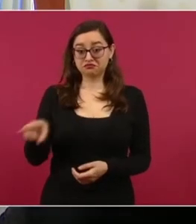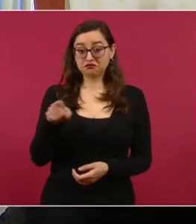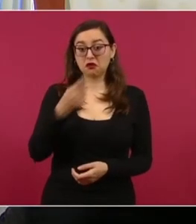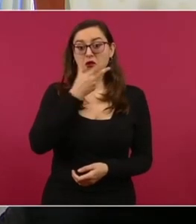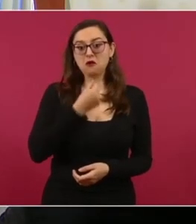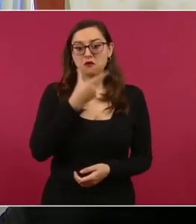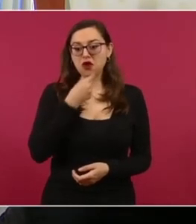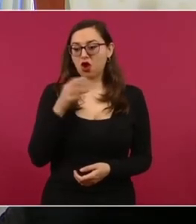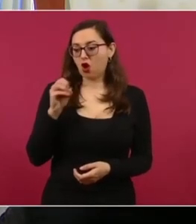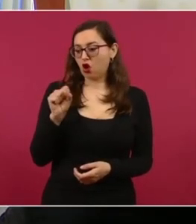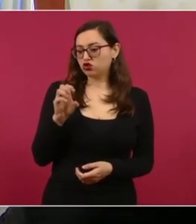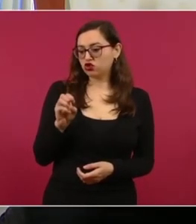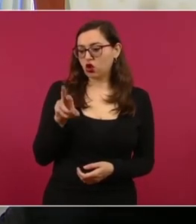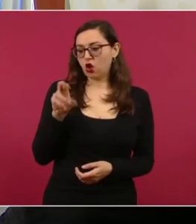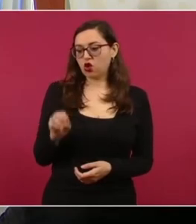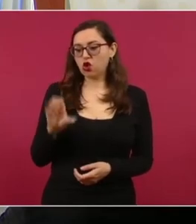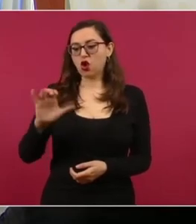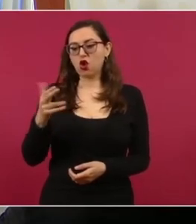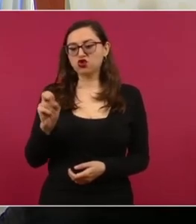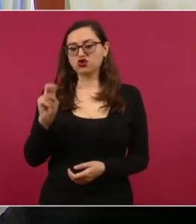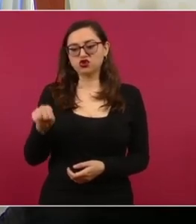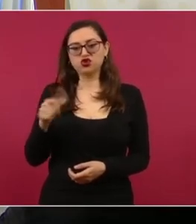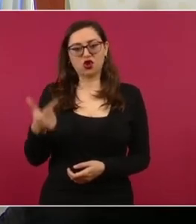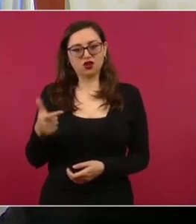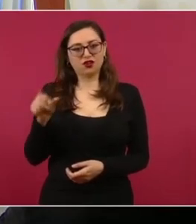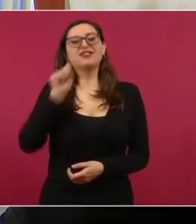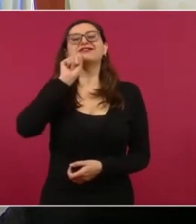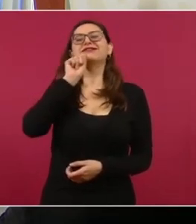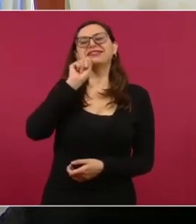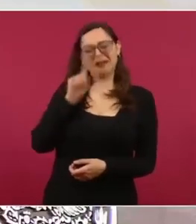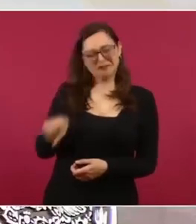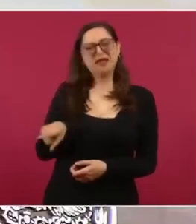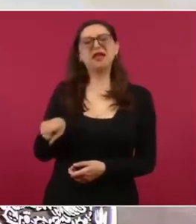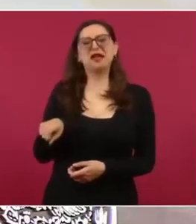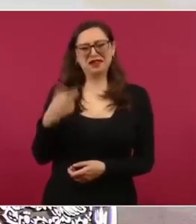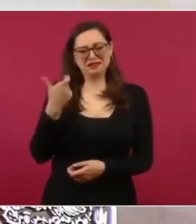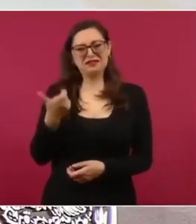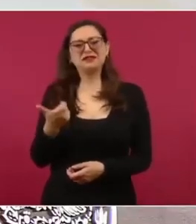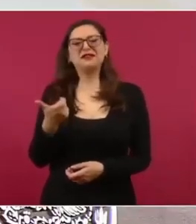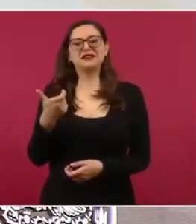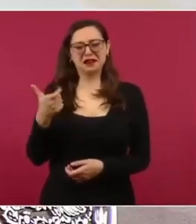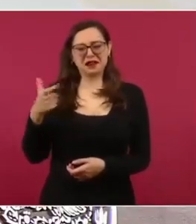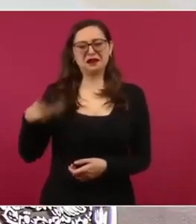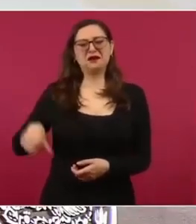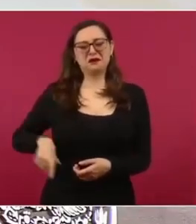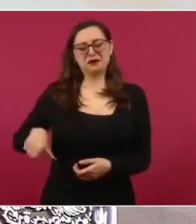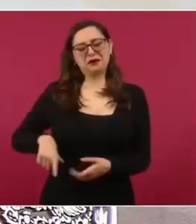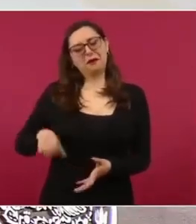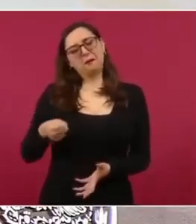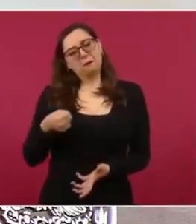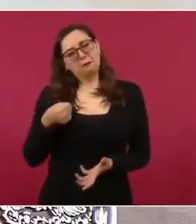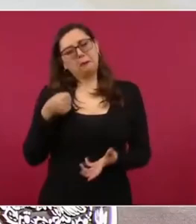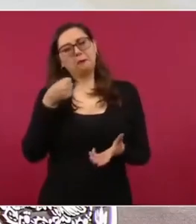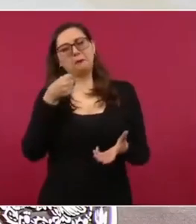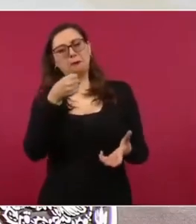da dinero público para hacer lo que se convirtió el Salón de la Fama.